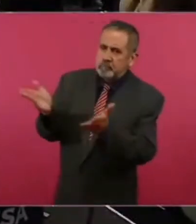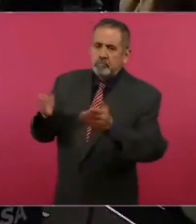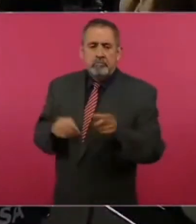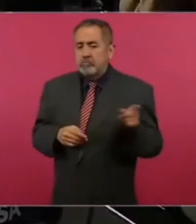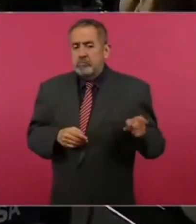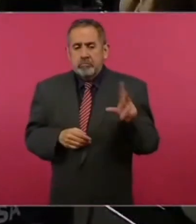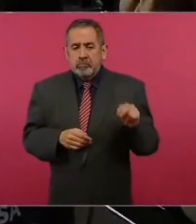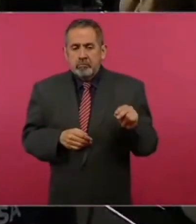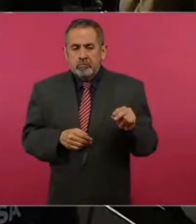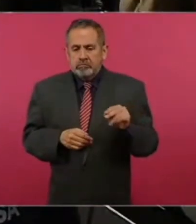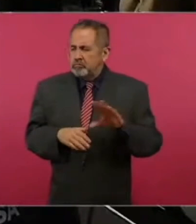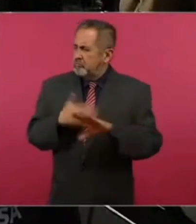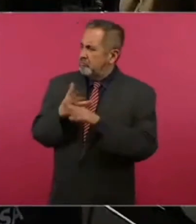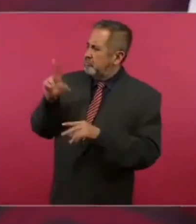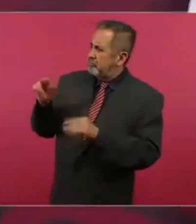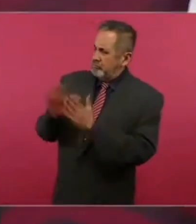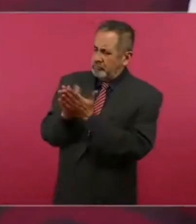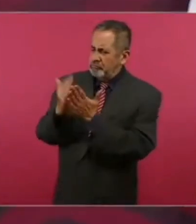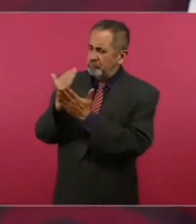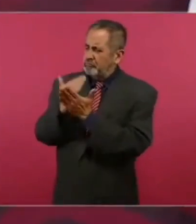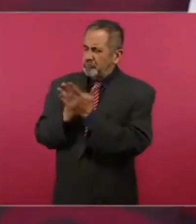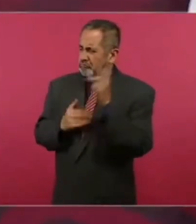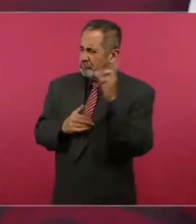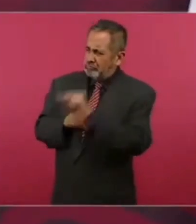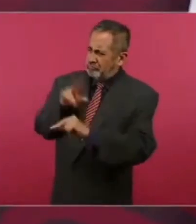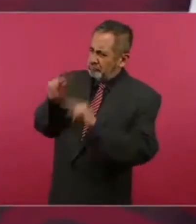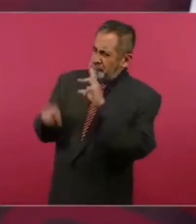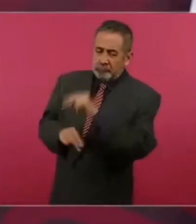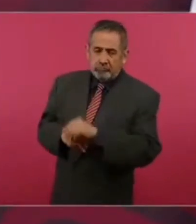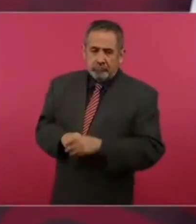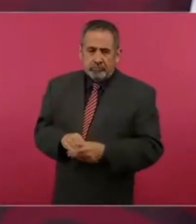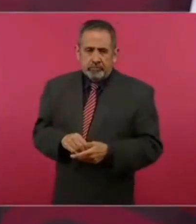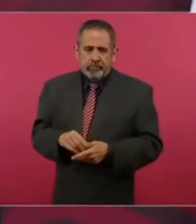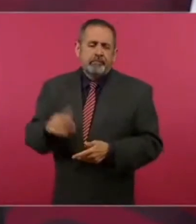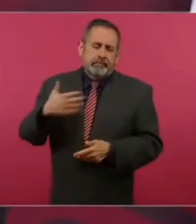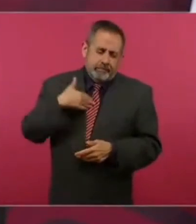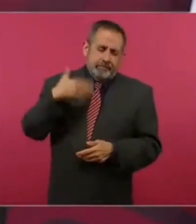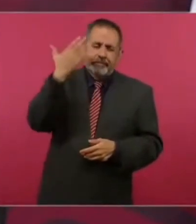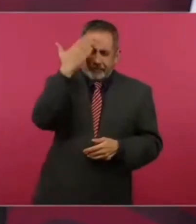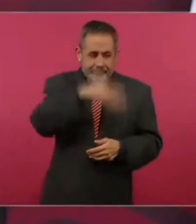Se opusieron a los libros de texto. Entonces, ya sabíamos.